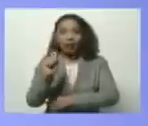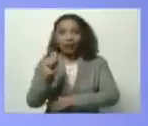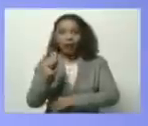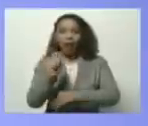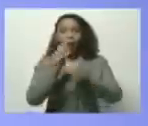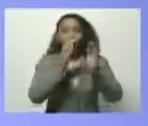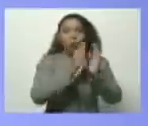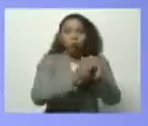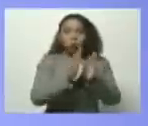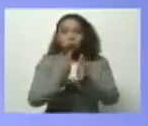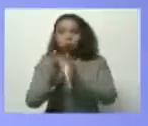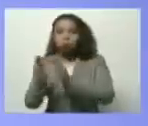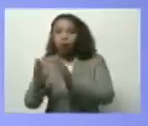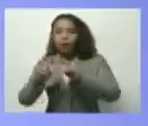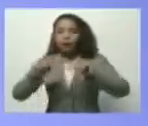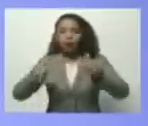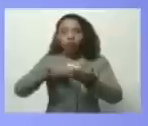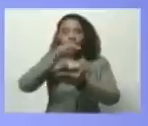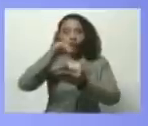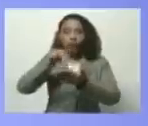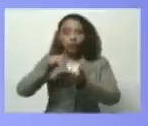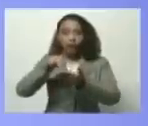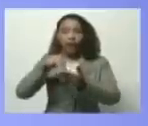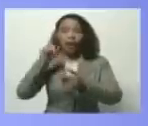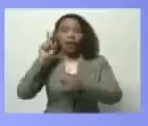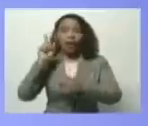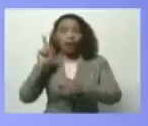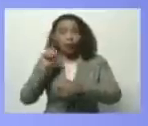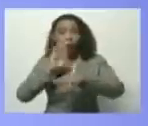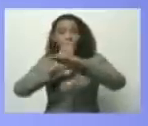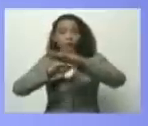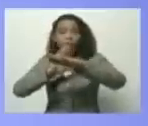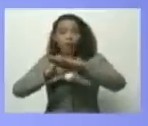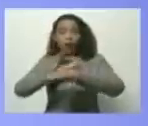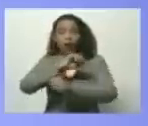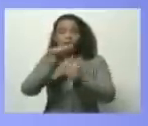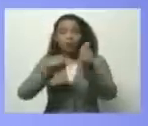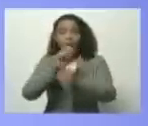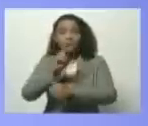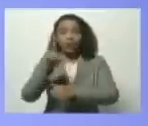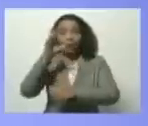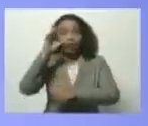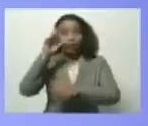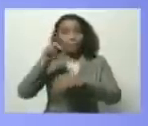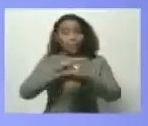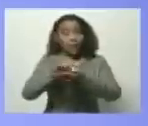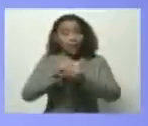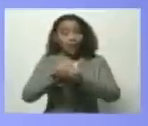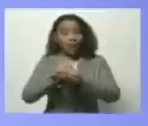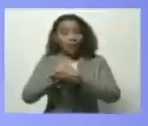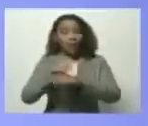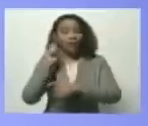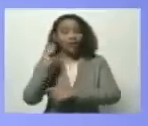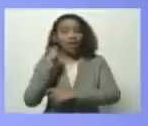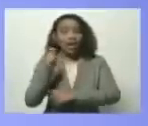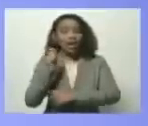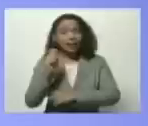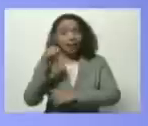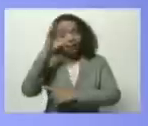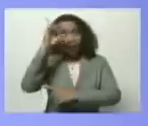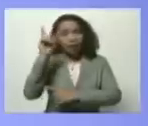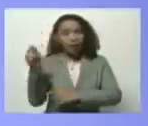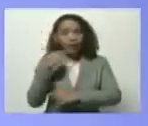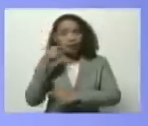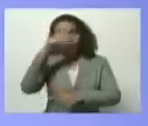territorio nacional y ha llamado la vicepresidenta ejecutiva doctora Delcy Rodríguez y ministra de finanzas al trabajo articulado con los